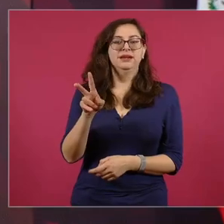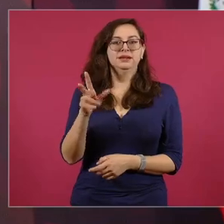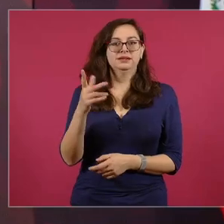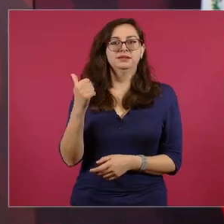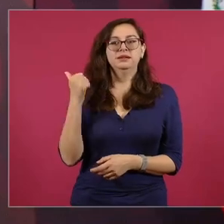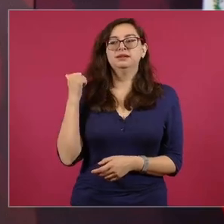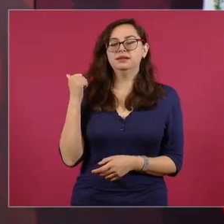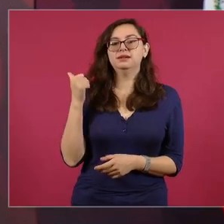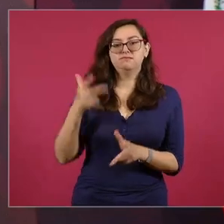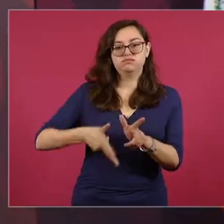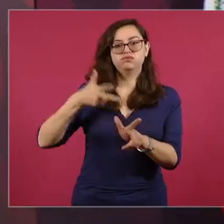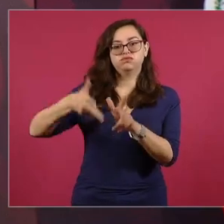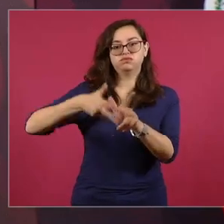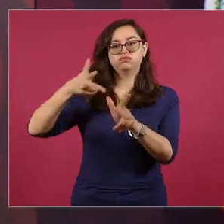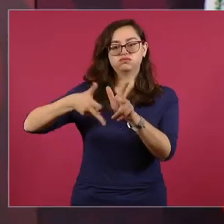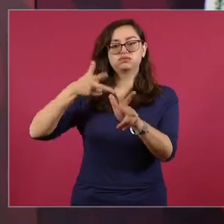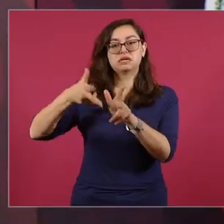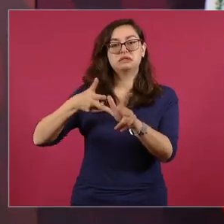eso fue ese dicho.